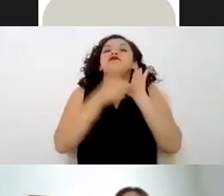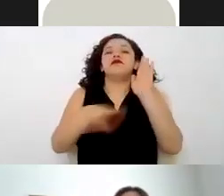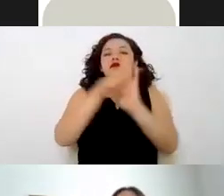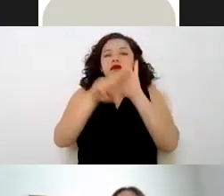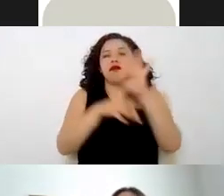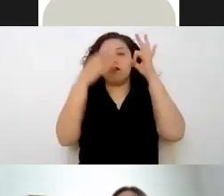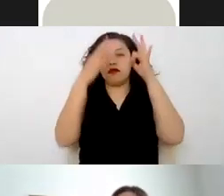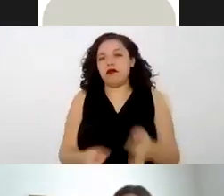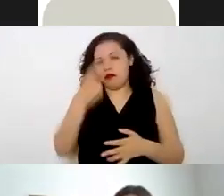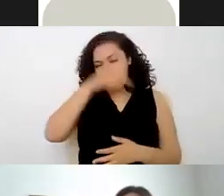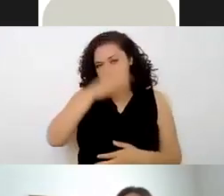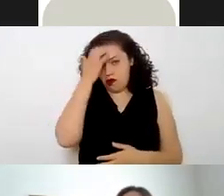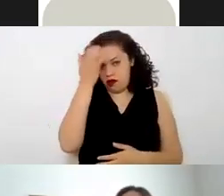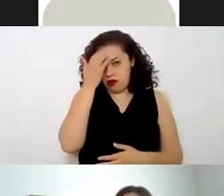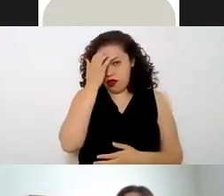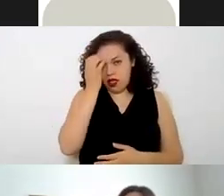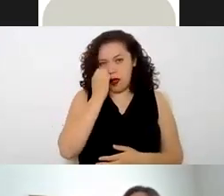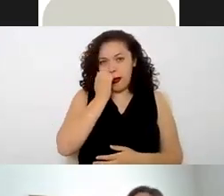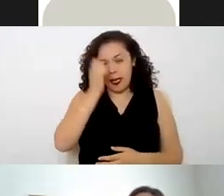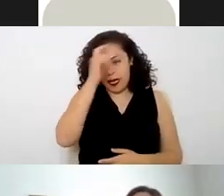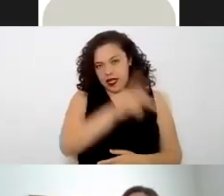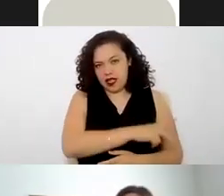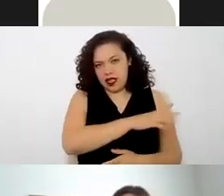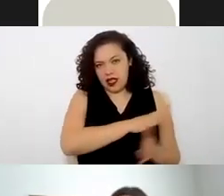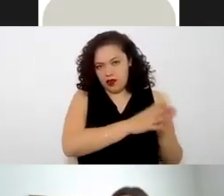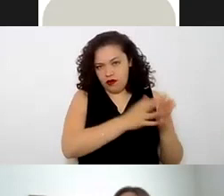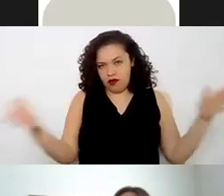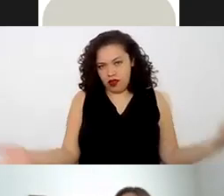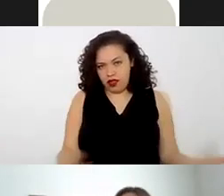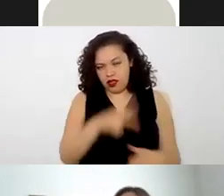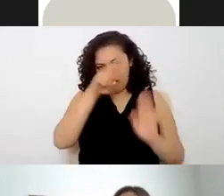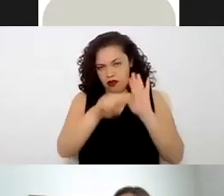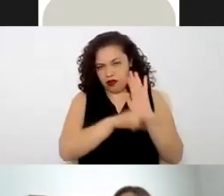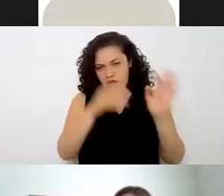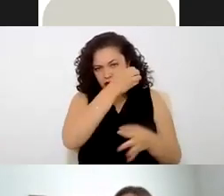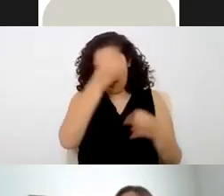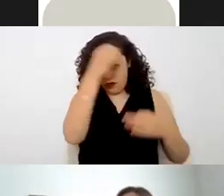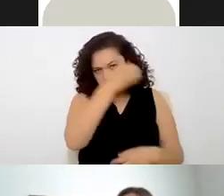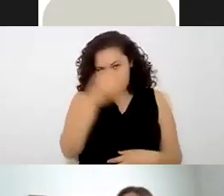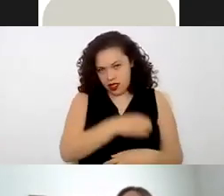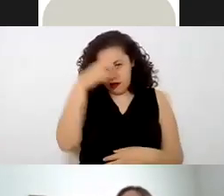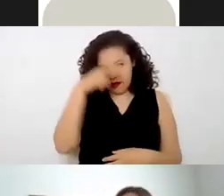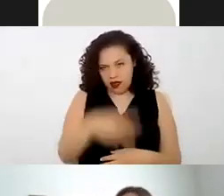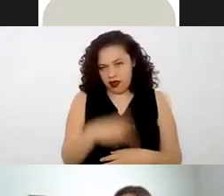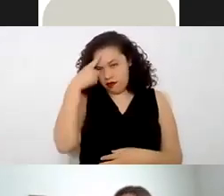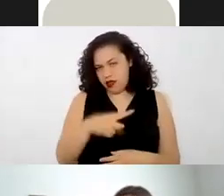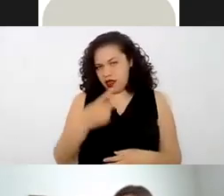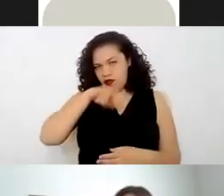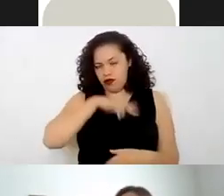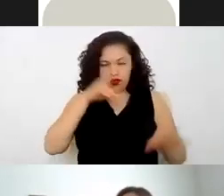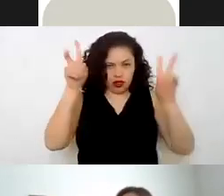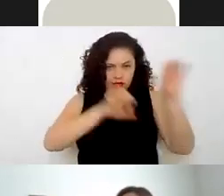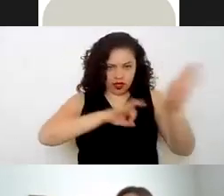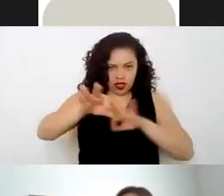tener el conocimiento perdón de reglamentos y normas oficiales mexicanas para poder llevar a cabo en materia de trabajo